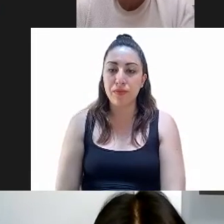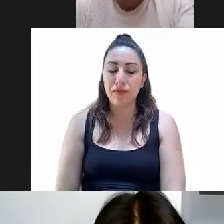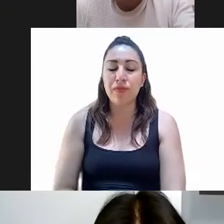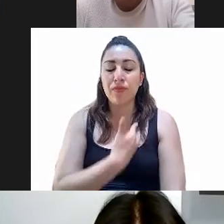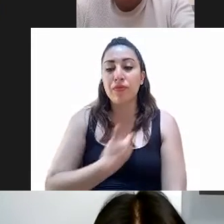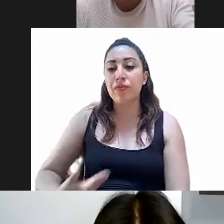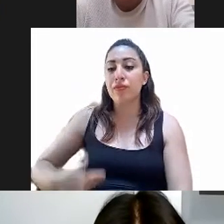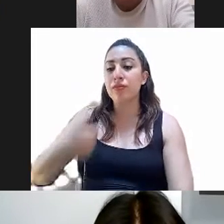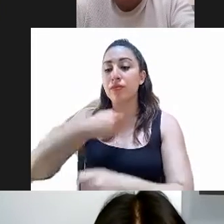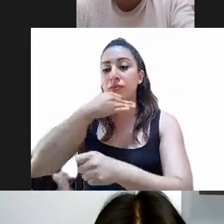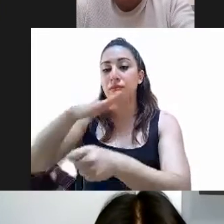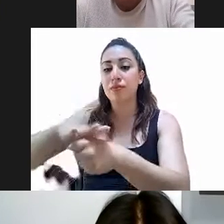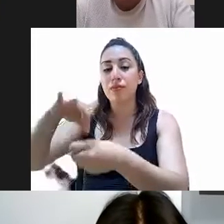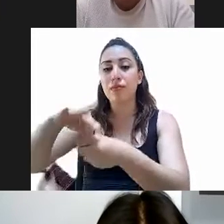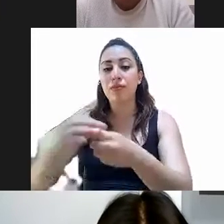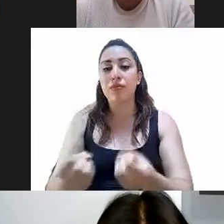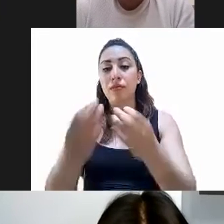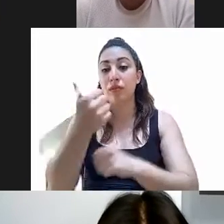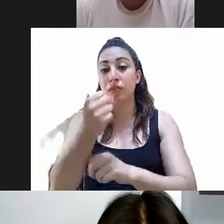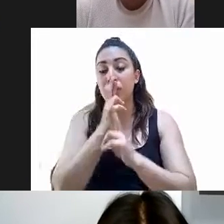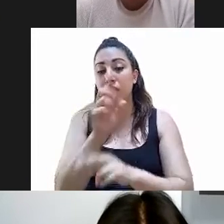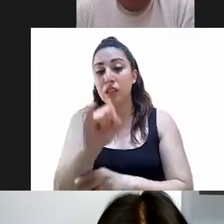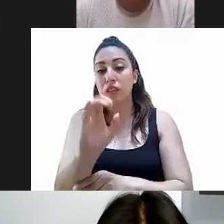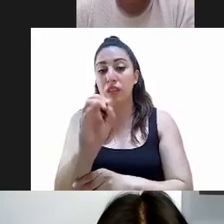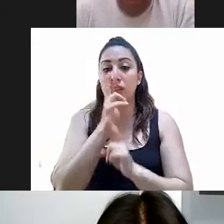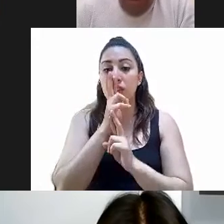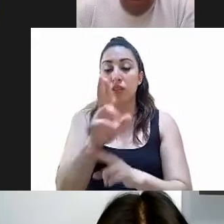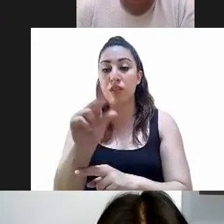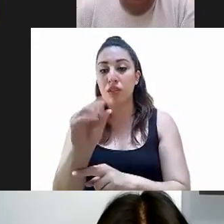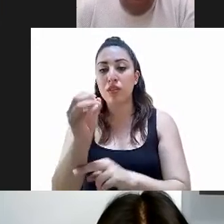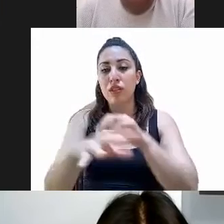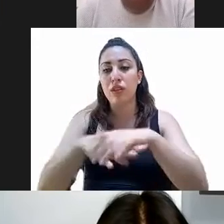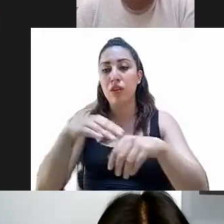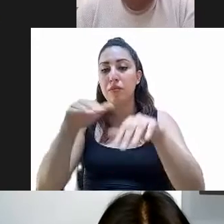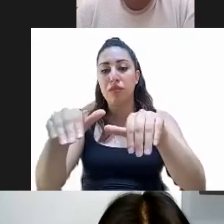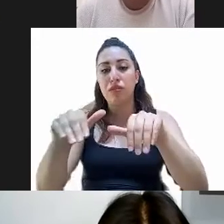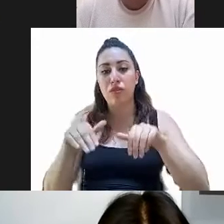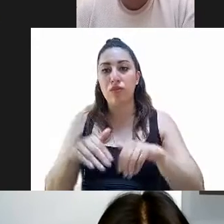resultado de la votación es el siguiente. Seis votos a favor, cero en contra, cero abstenciones.